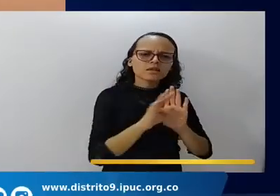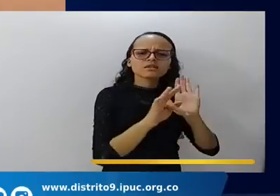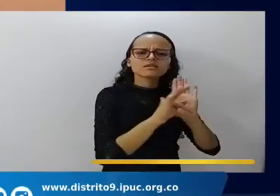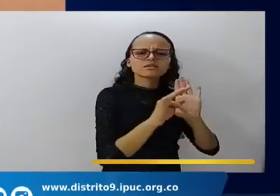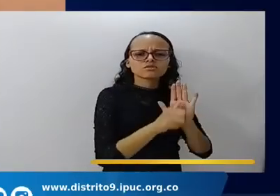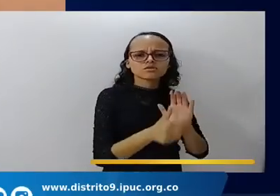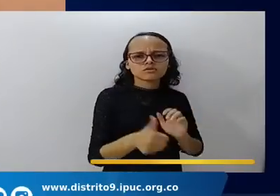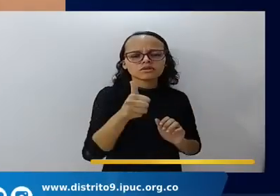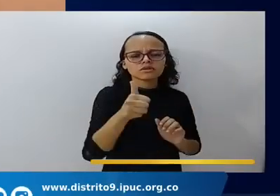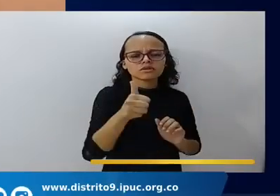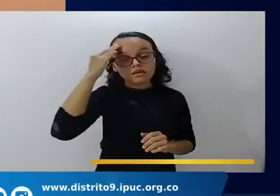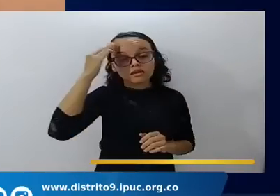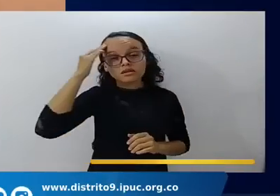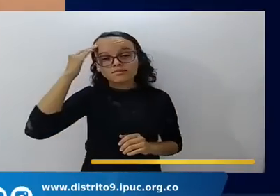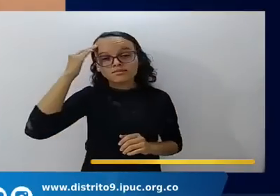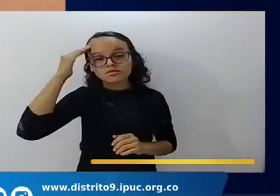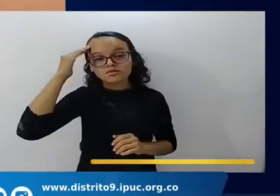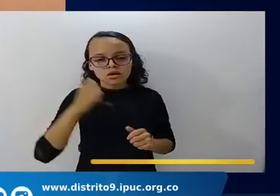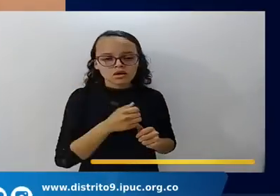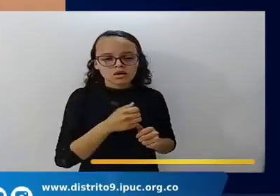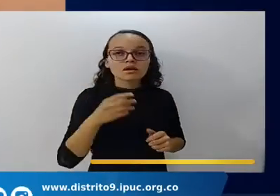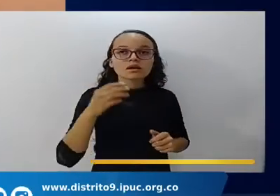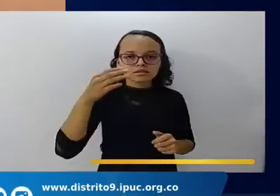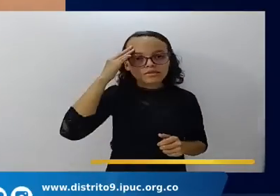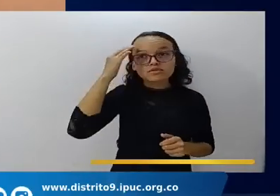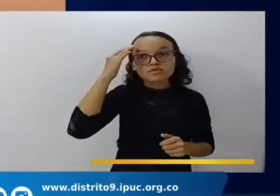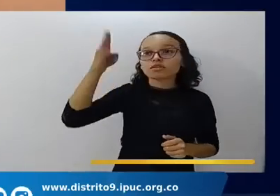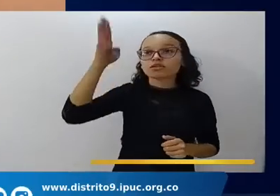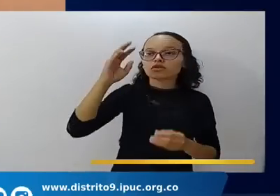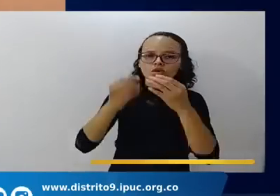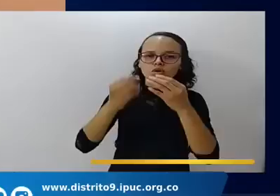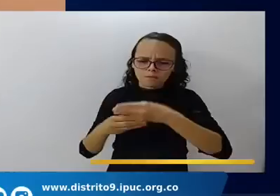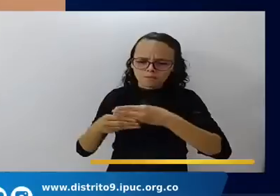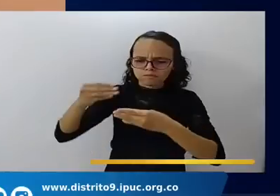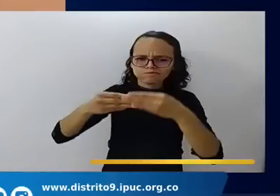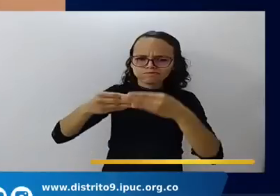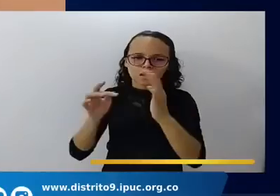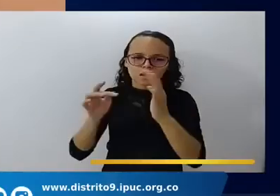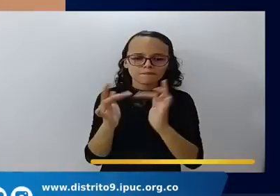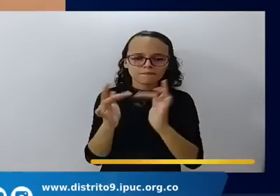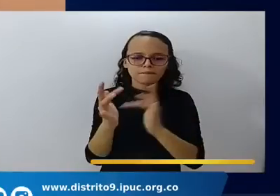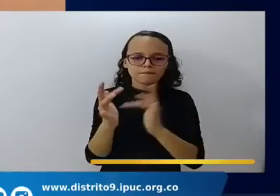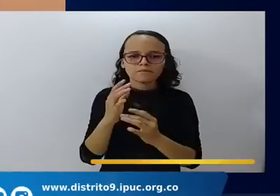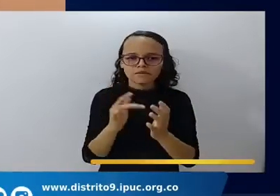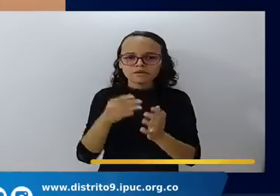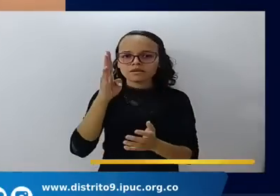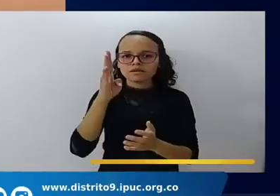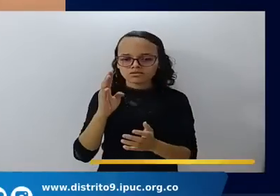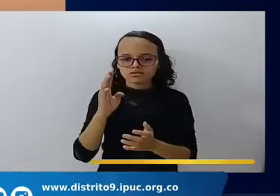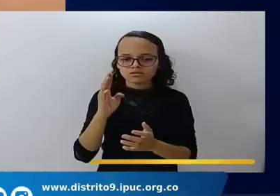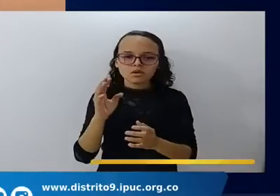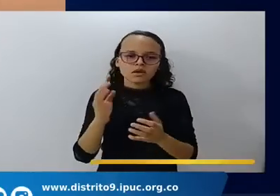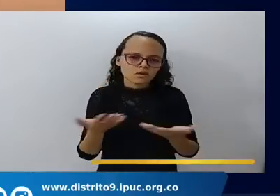fe entendemos haber sido constituido el universo por la palabra de Dios, de modo que lo que se ve,